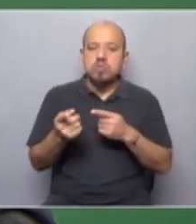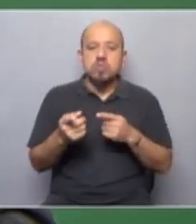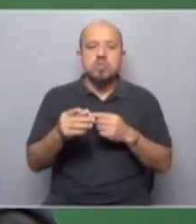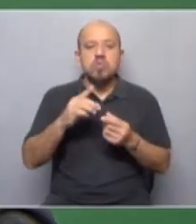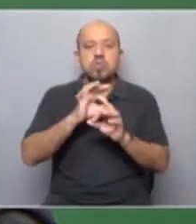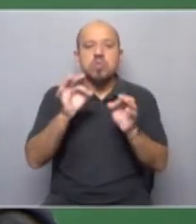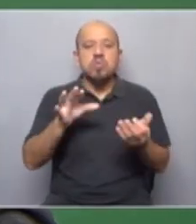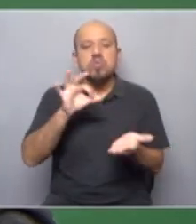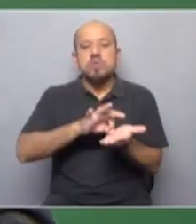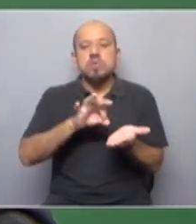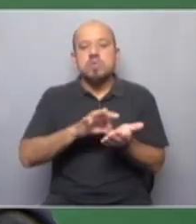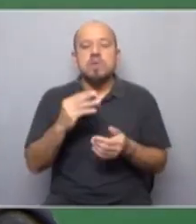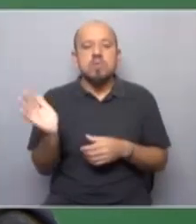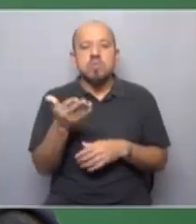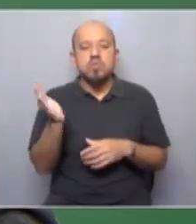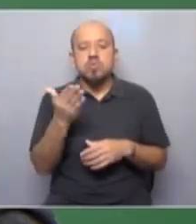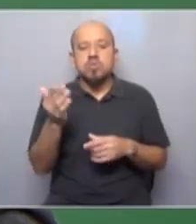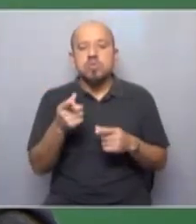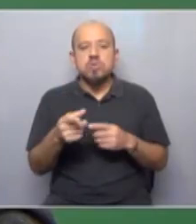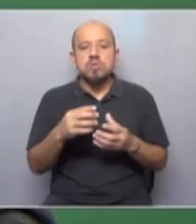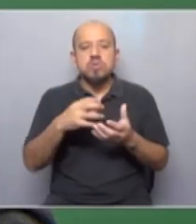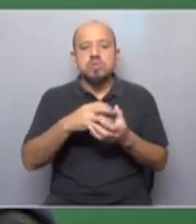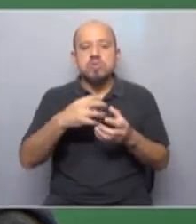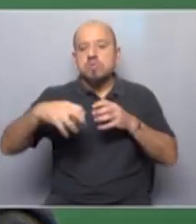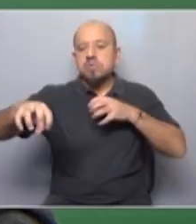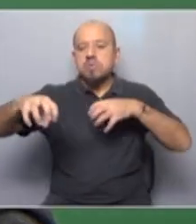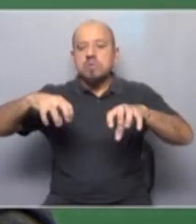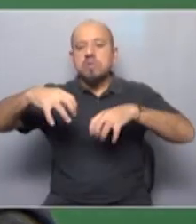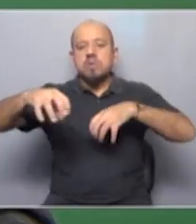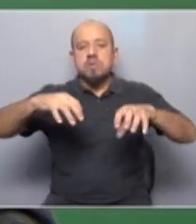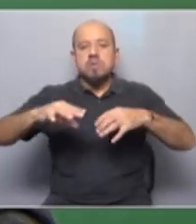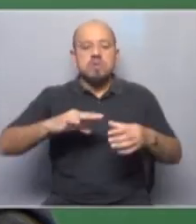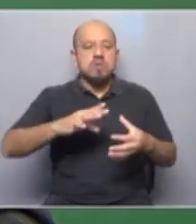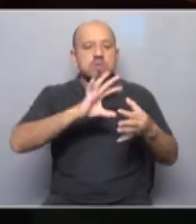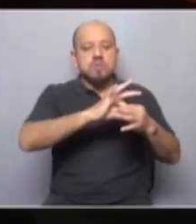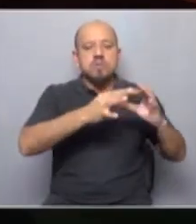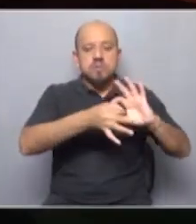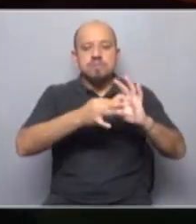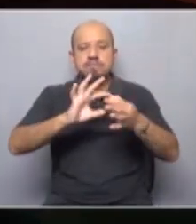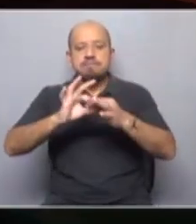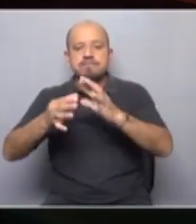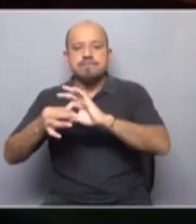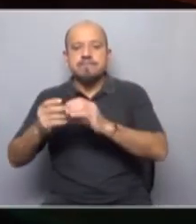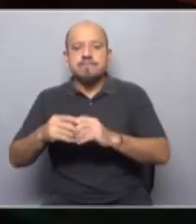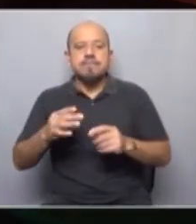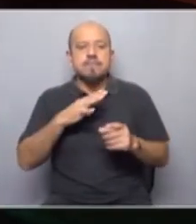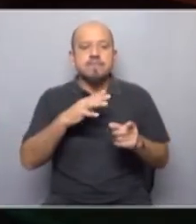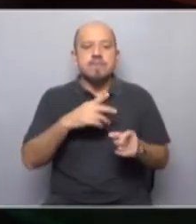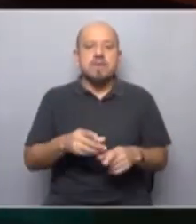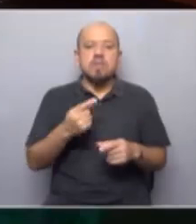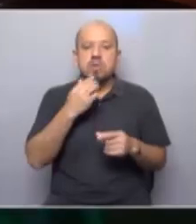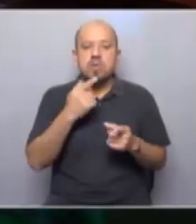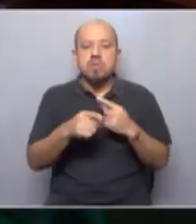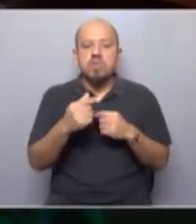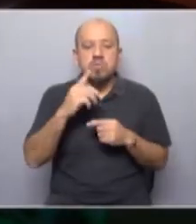sistema con un mecanismo productivo deslocalizado esto de las cadenas de valor o las cadenas de suministro en fin el hecho de que por